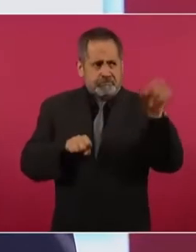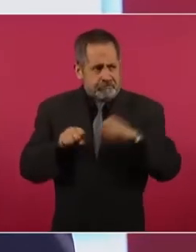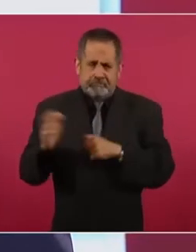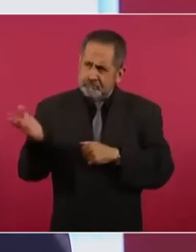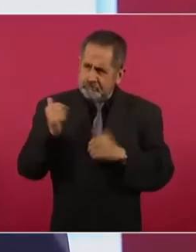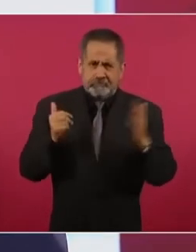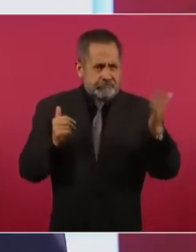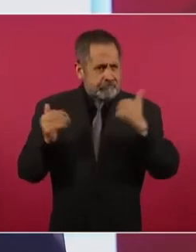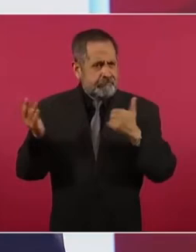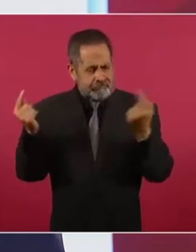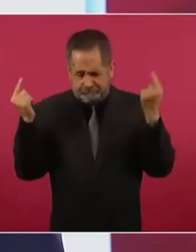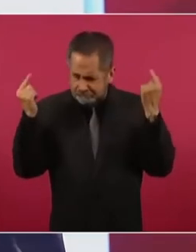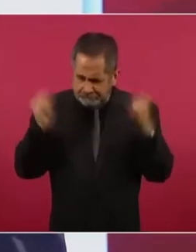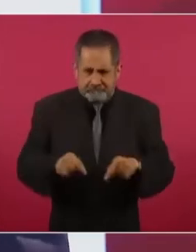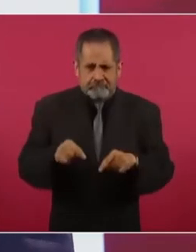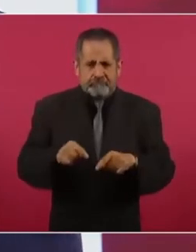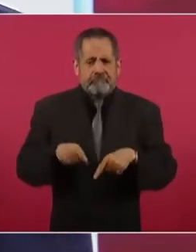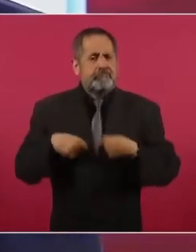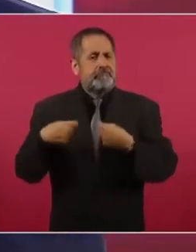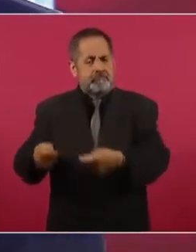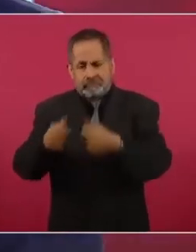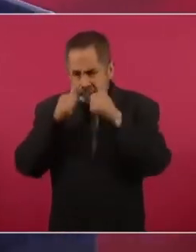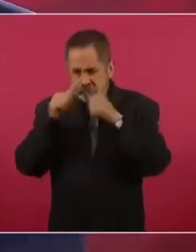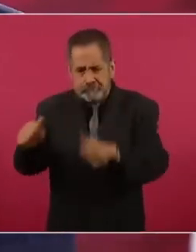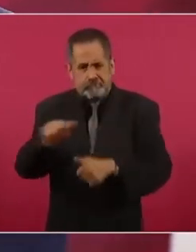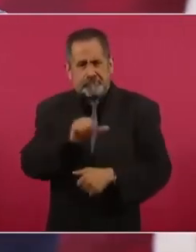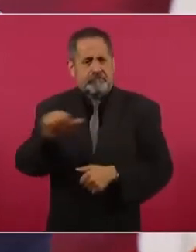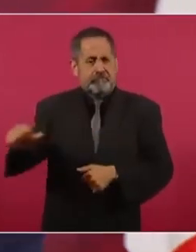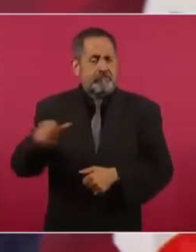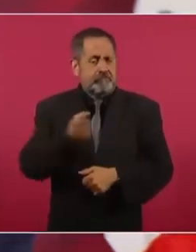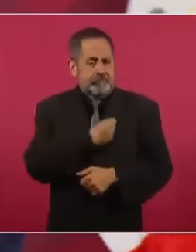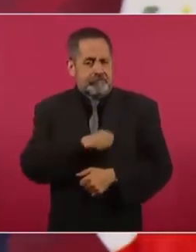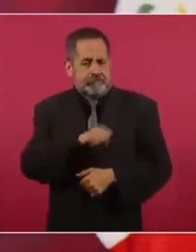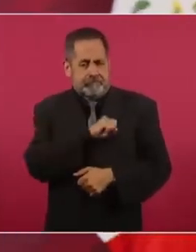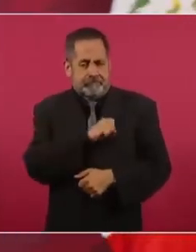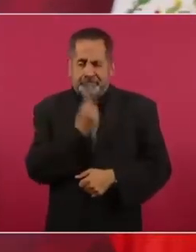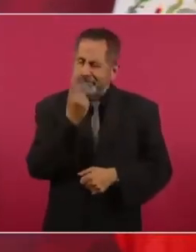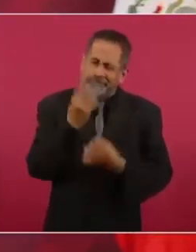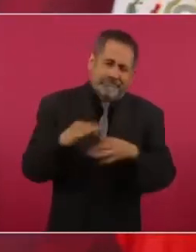pero que la gente sea atendida.